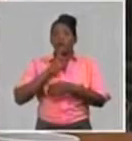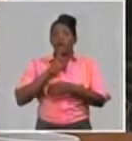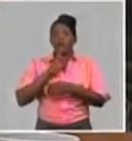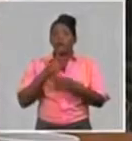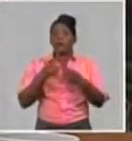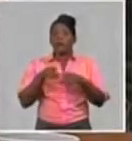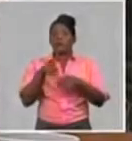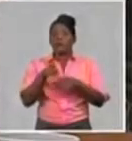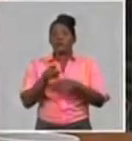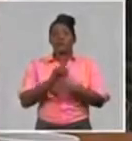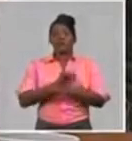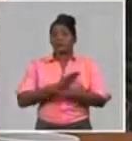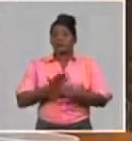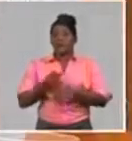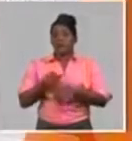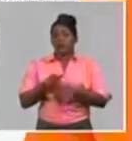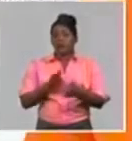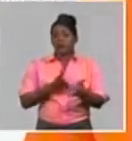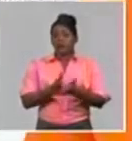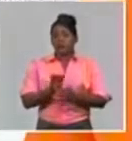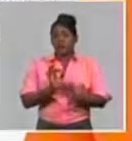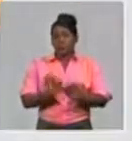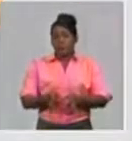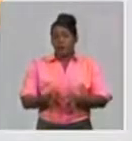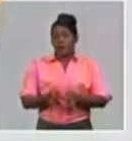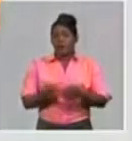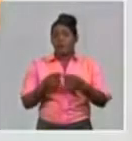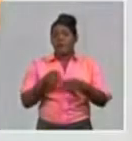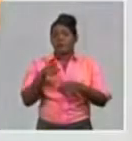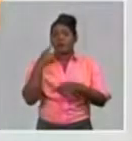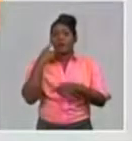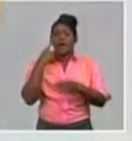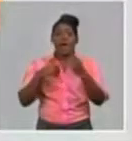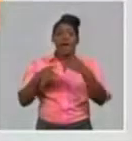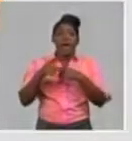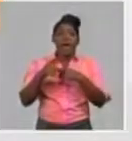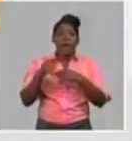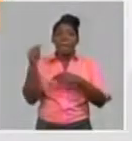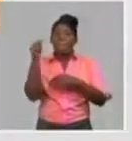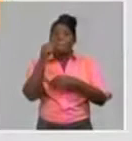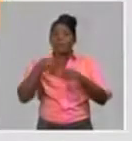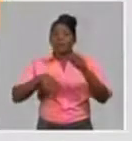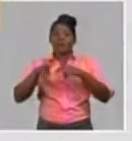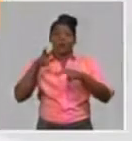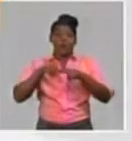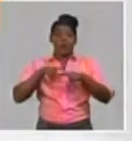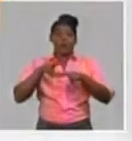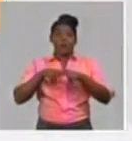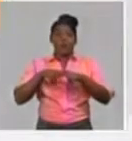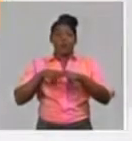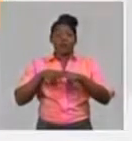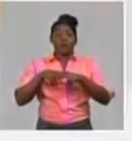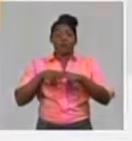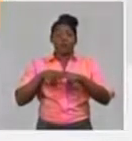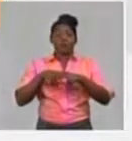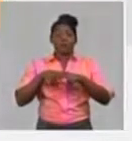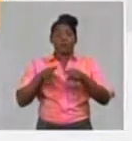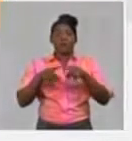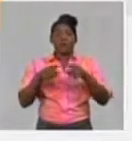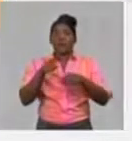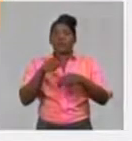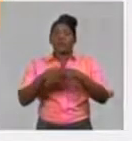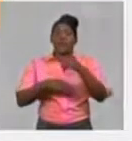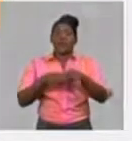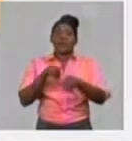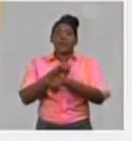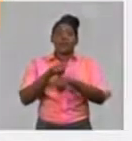por vía electrónica, que en estos casos solo hoy tenemos condiciones en La Habana para ejecutar esto, y los que se ejecuten directamente